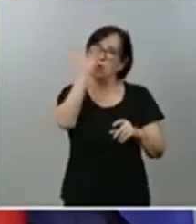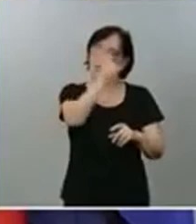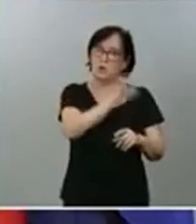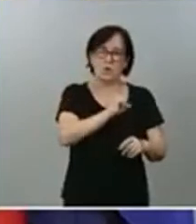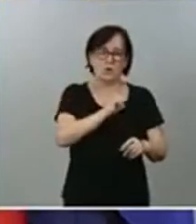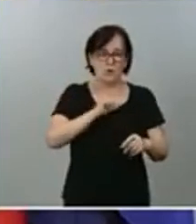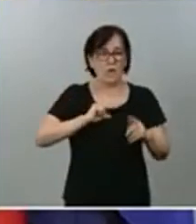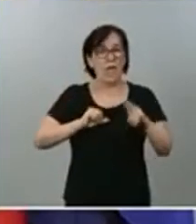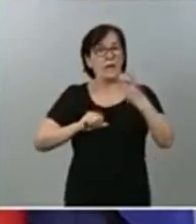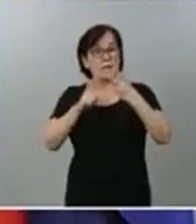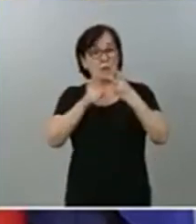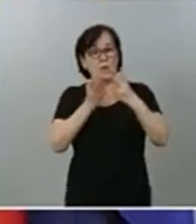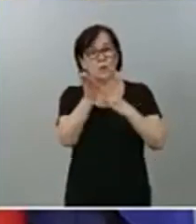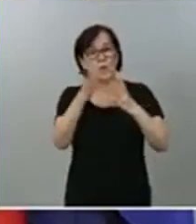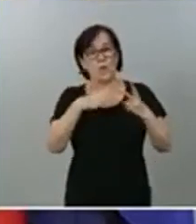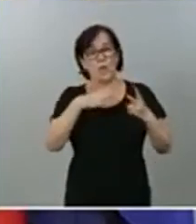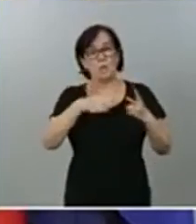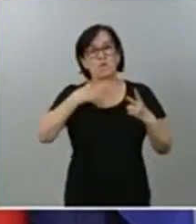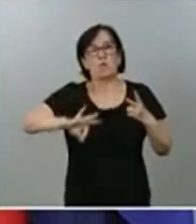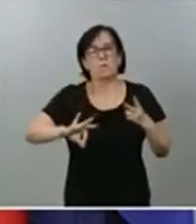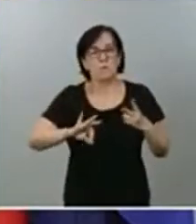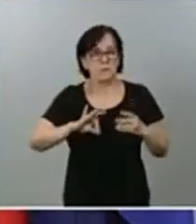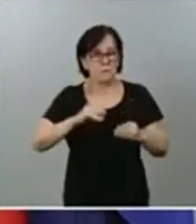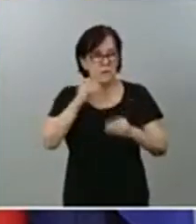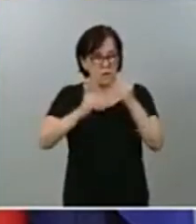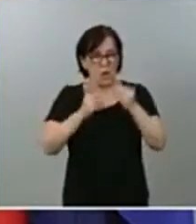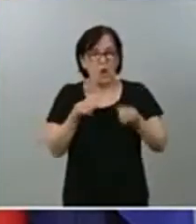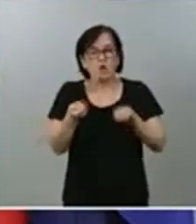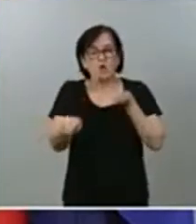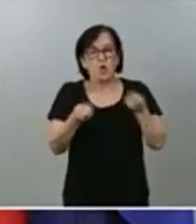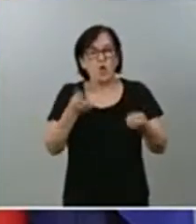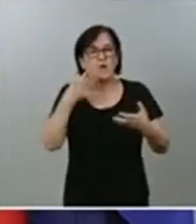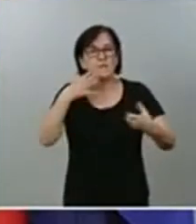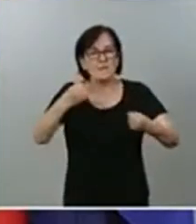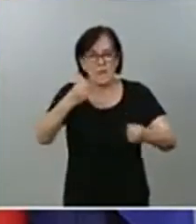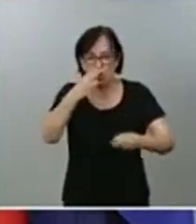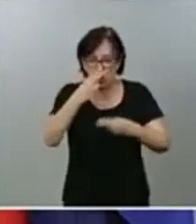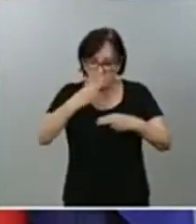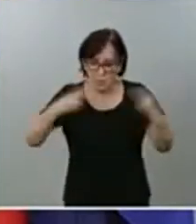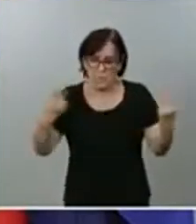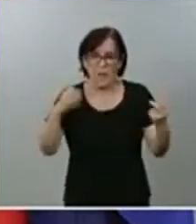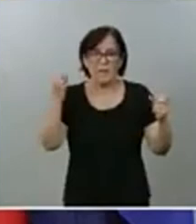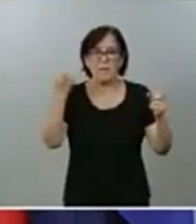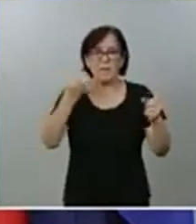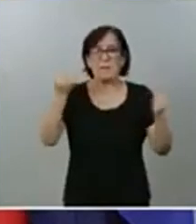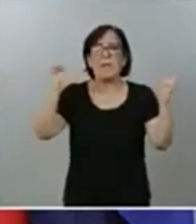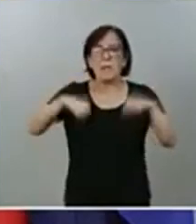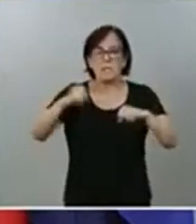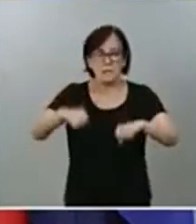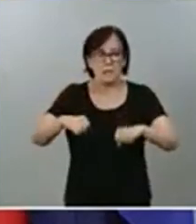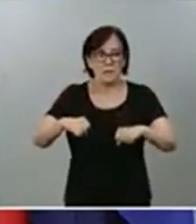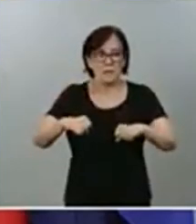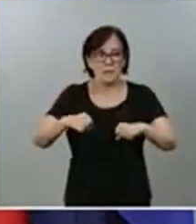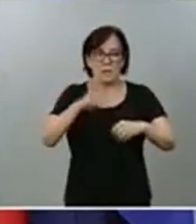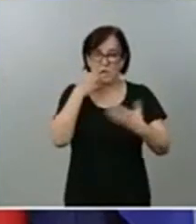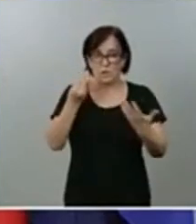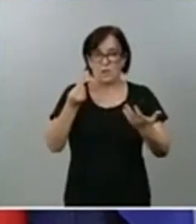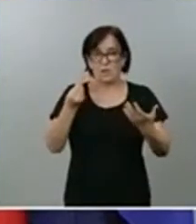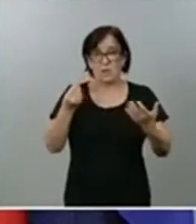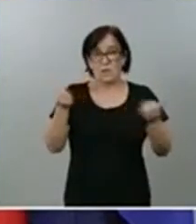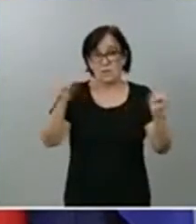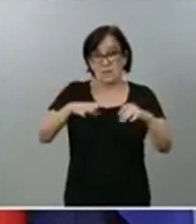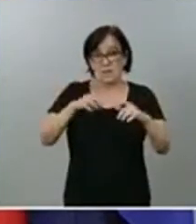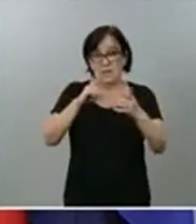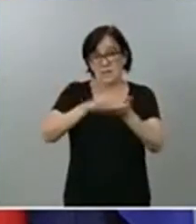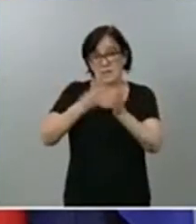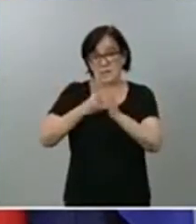posibilidad de actuaciones coordinadas de salud pública que se tienen que aprobar en el seno de la interterrital del sistema nacional de salud, que obligan a aquellos